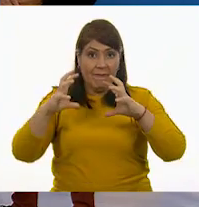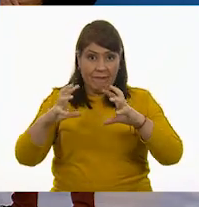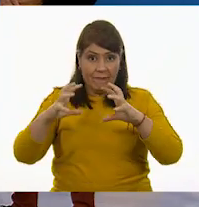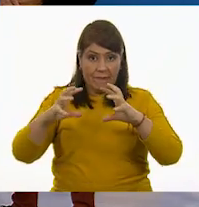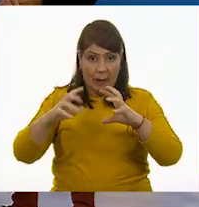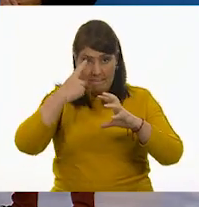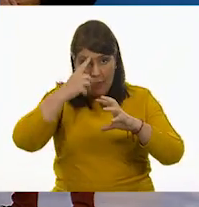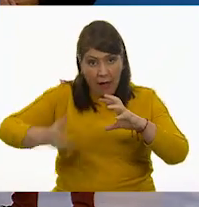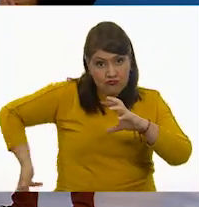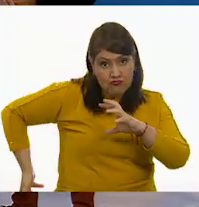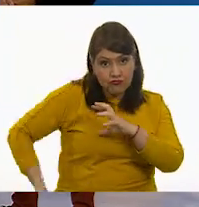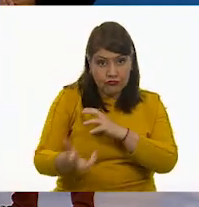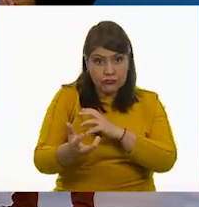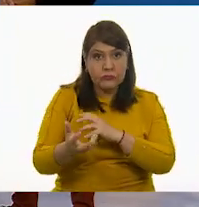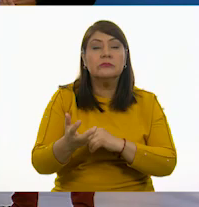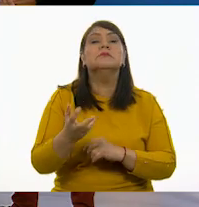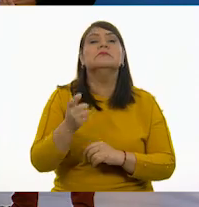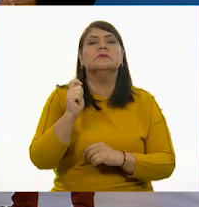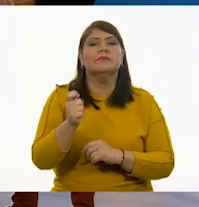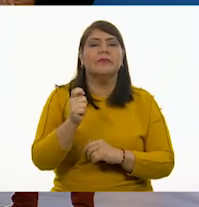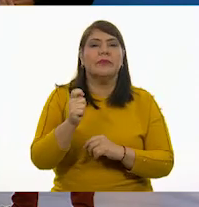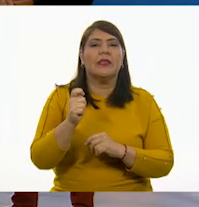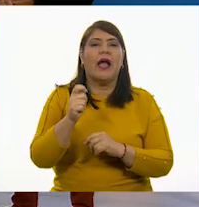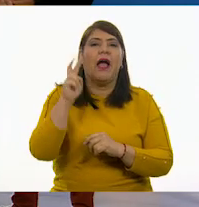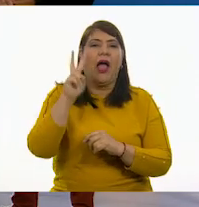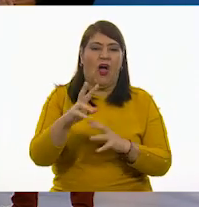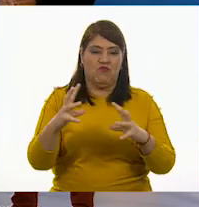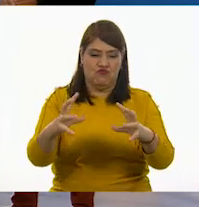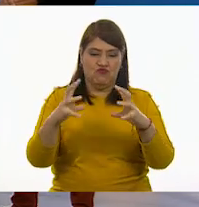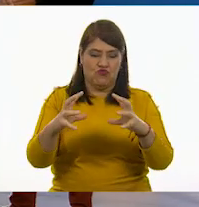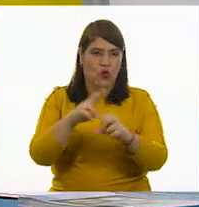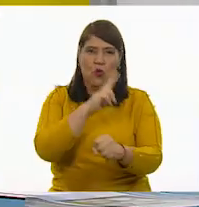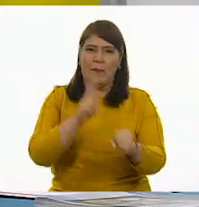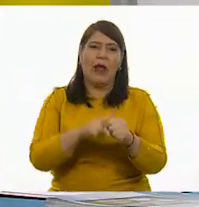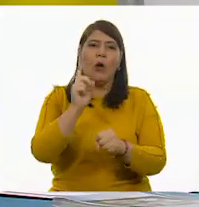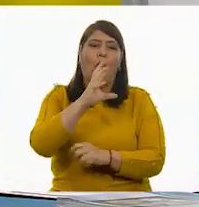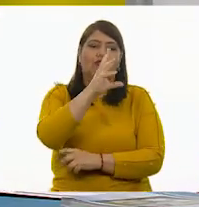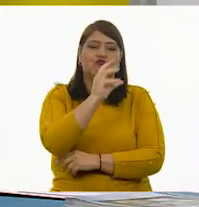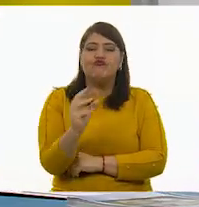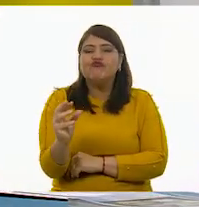era una réplica en miniatura. Mira, aquí la tengo, mira.